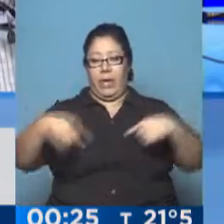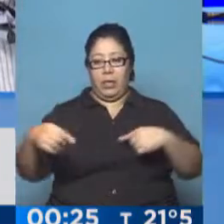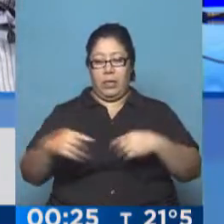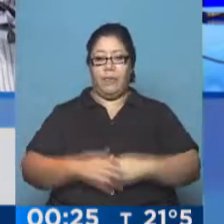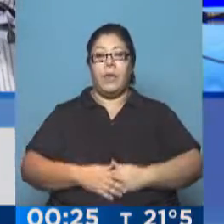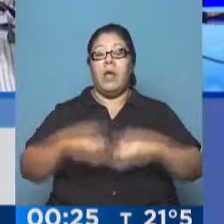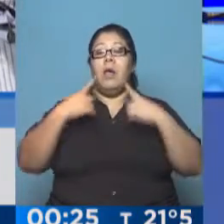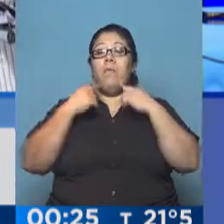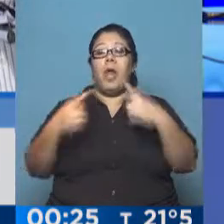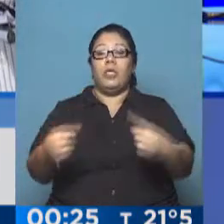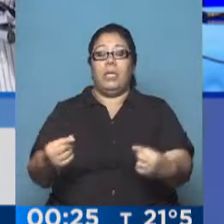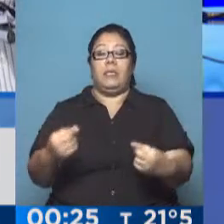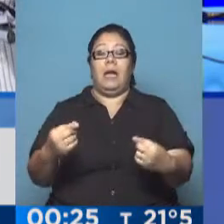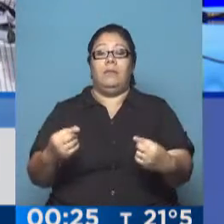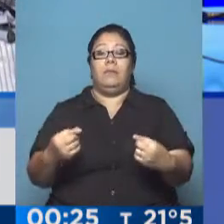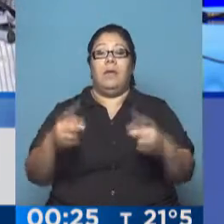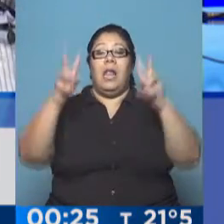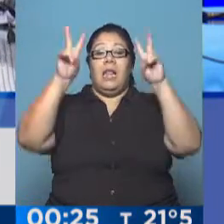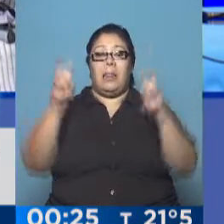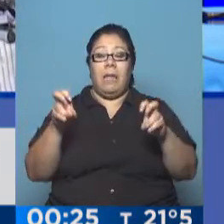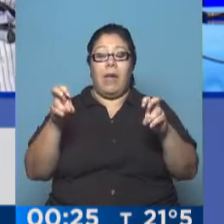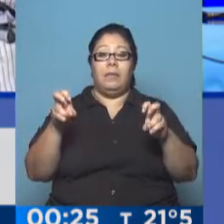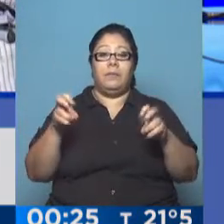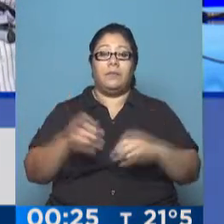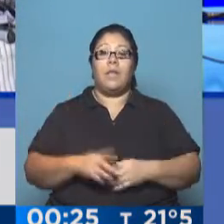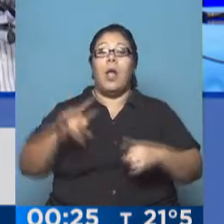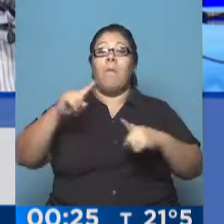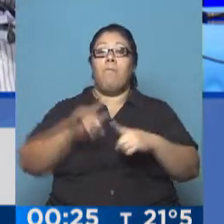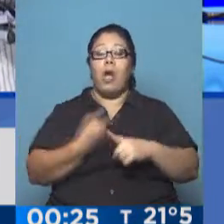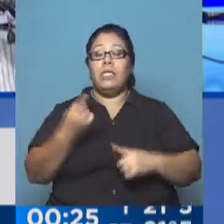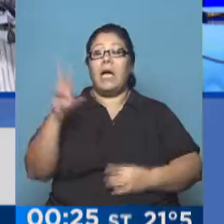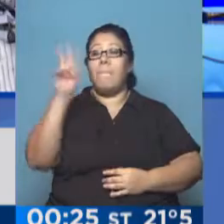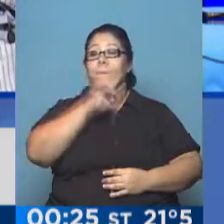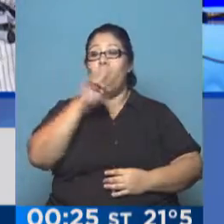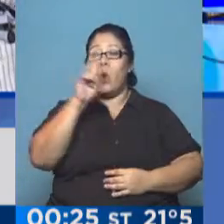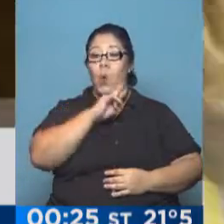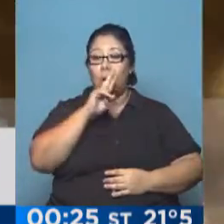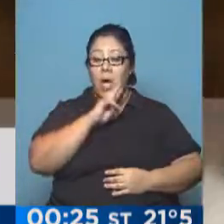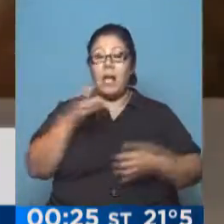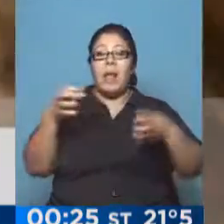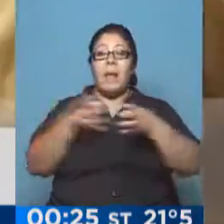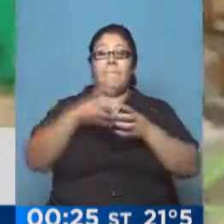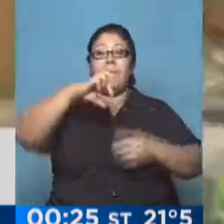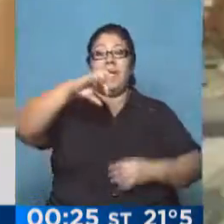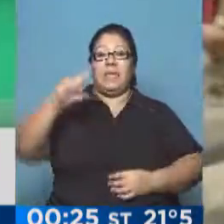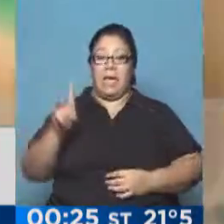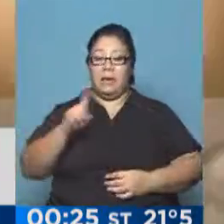eje central de rechazo a las políticas que viene implementando el Partido de los Trabajadores, de